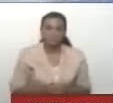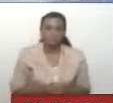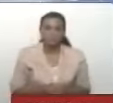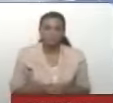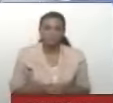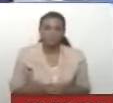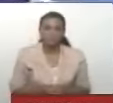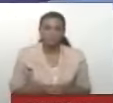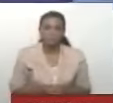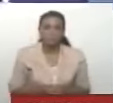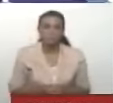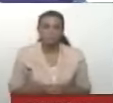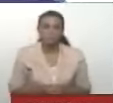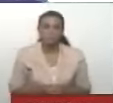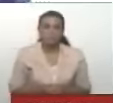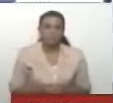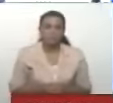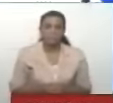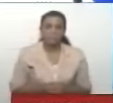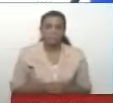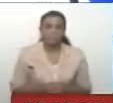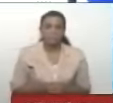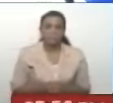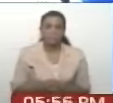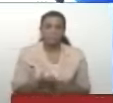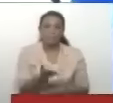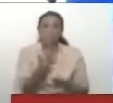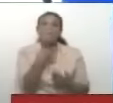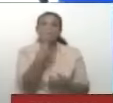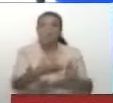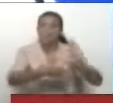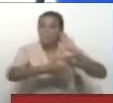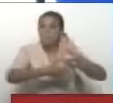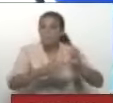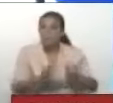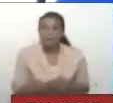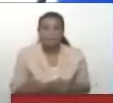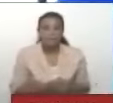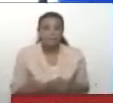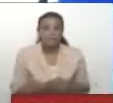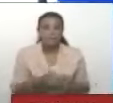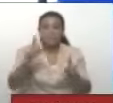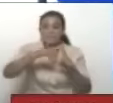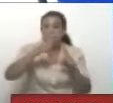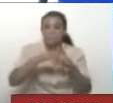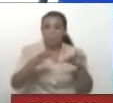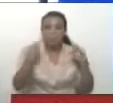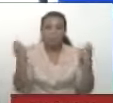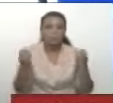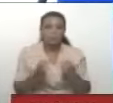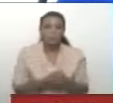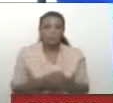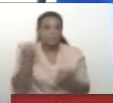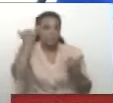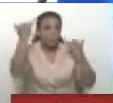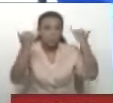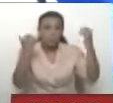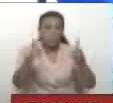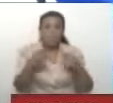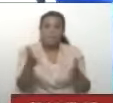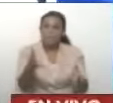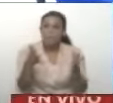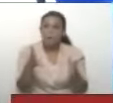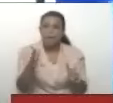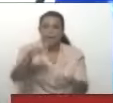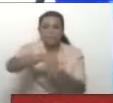¿Está bien? AP News, todos los medios que tienen. AP News, voz de América. The Intellinger. The Intellinger dice vamos a ganar